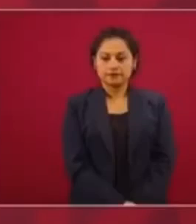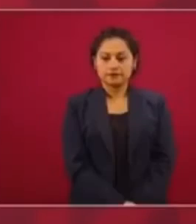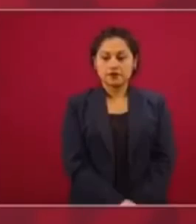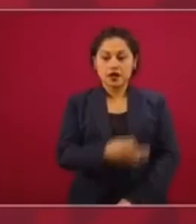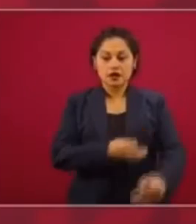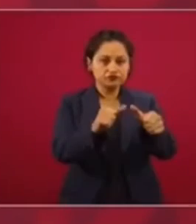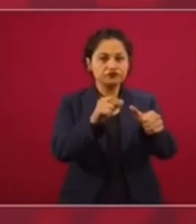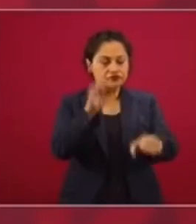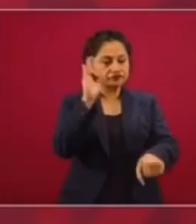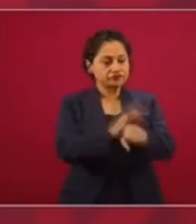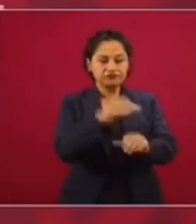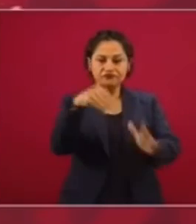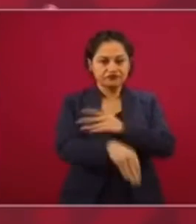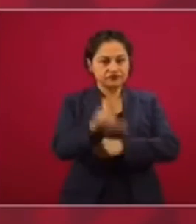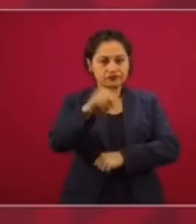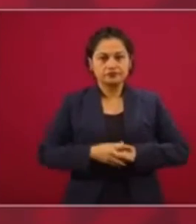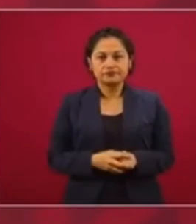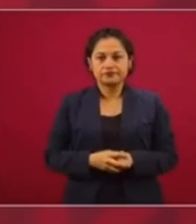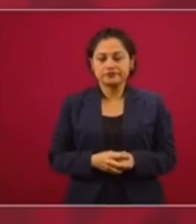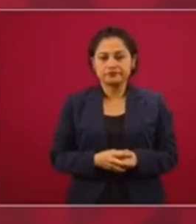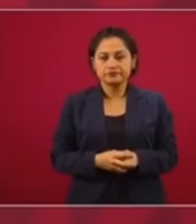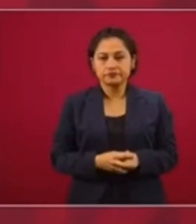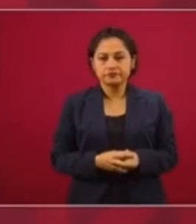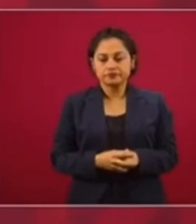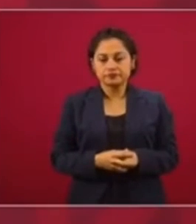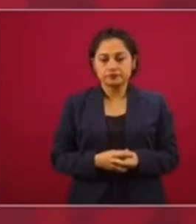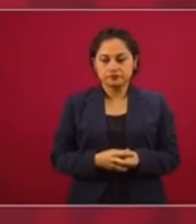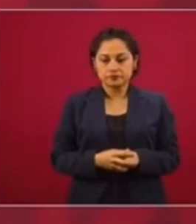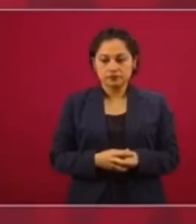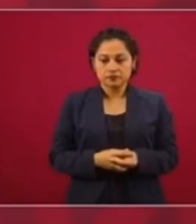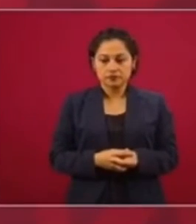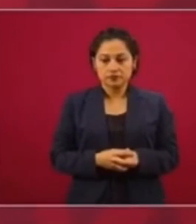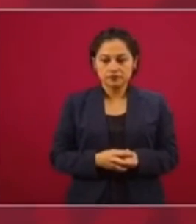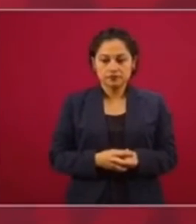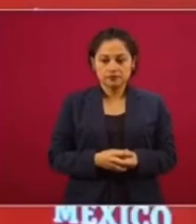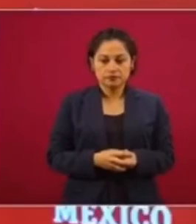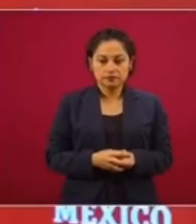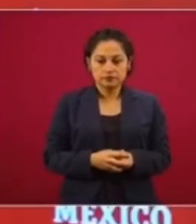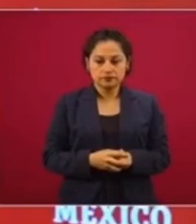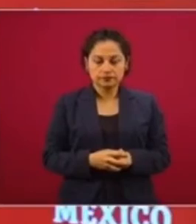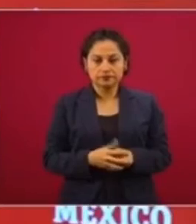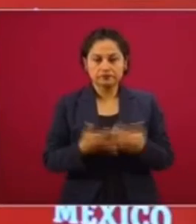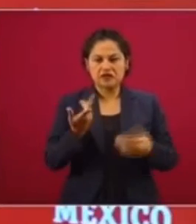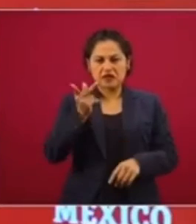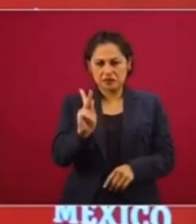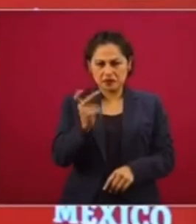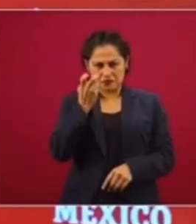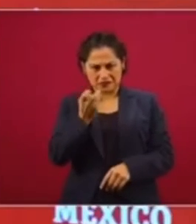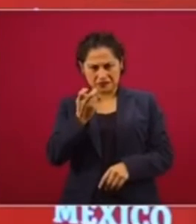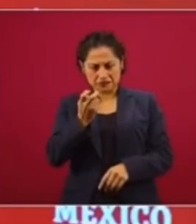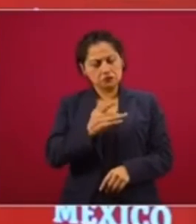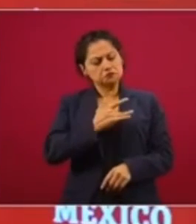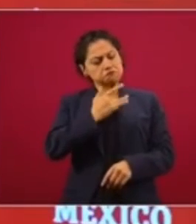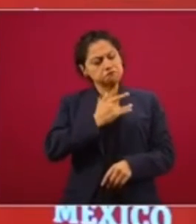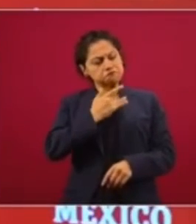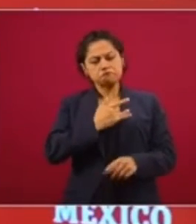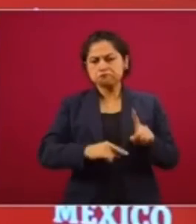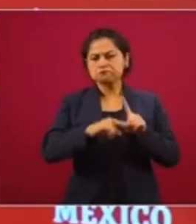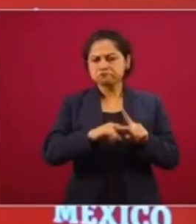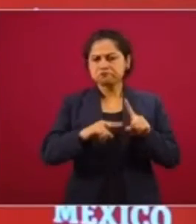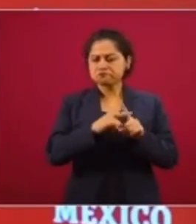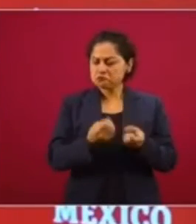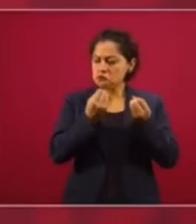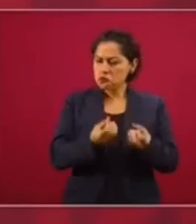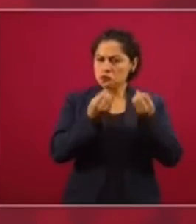de bienestar social. Todo esto no es solo buenos deseos, buenas intenciones,